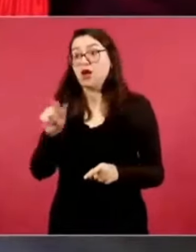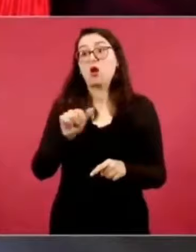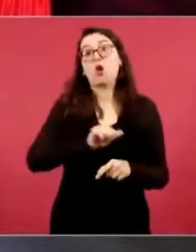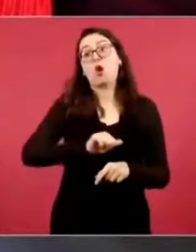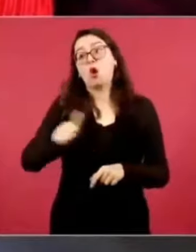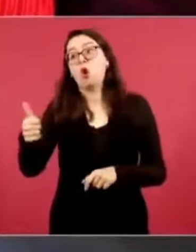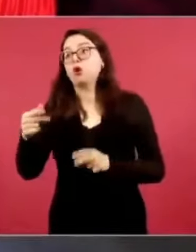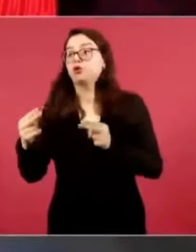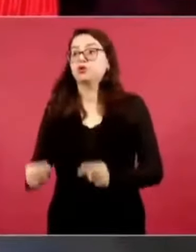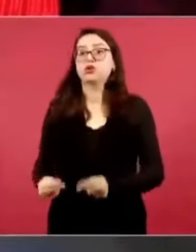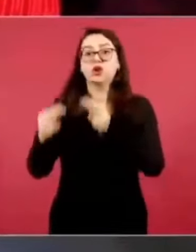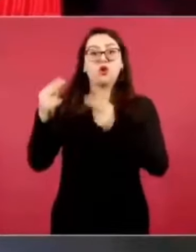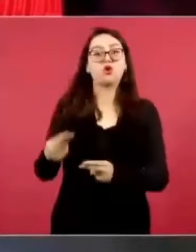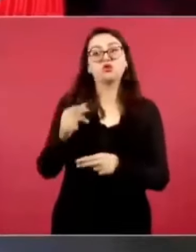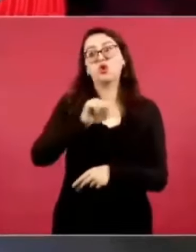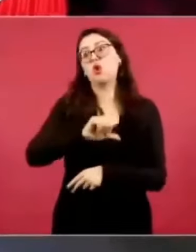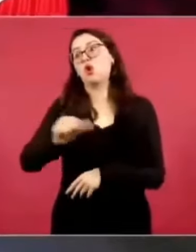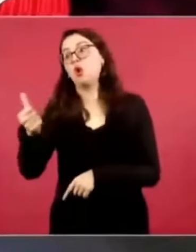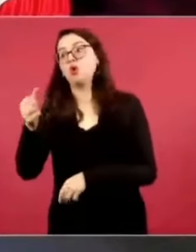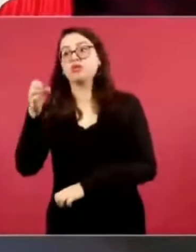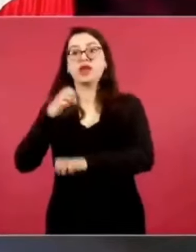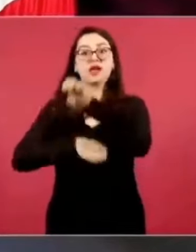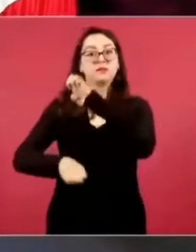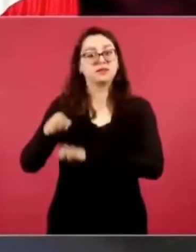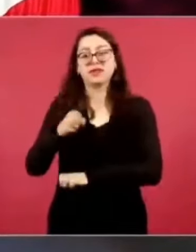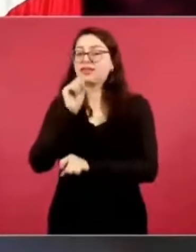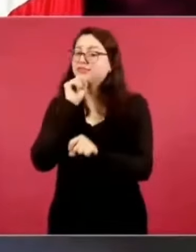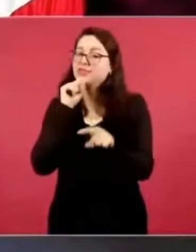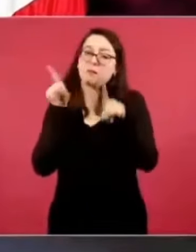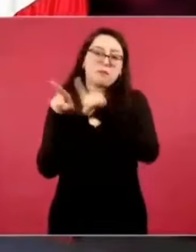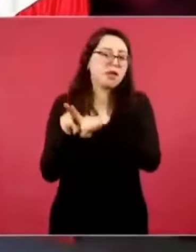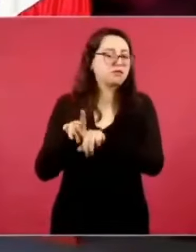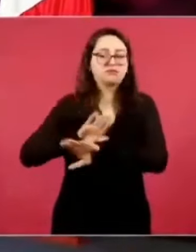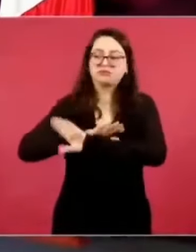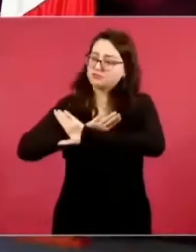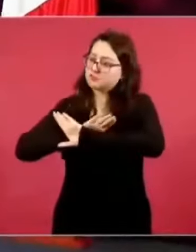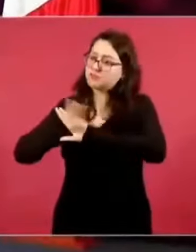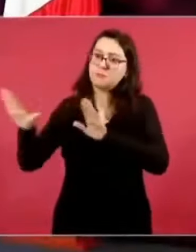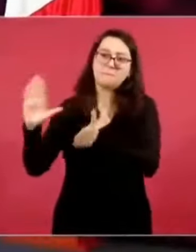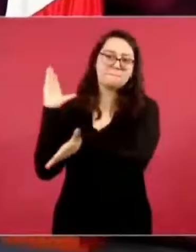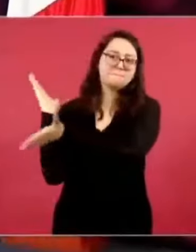donde se